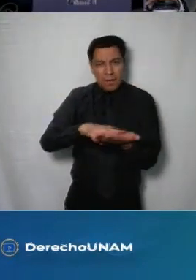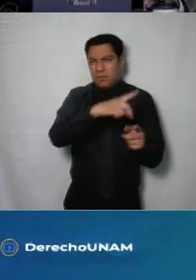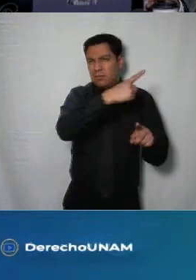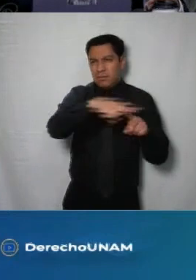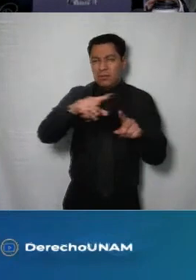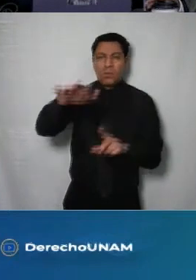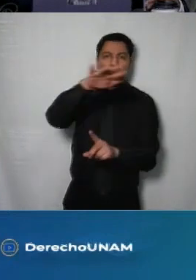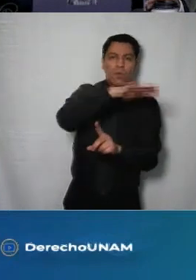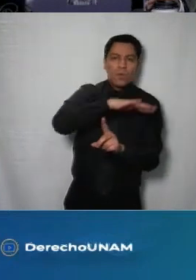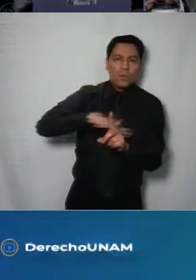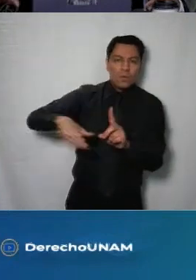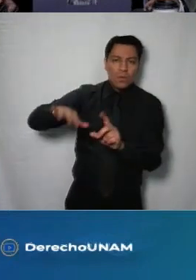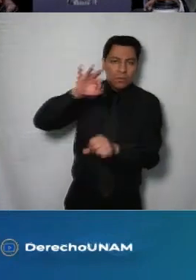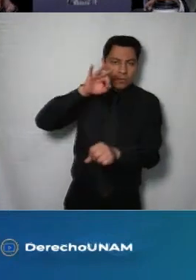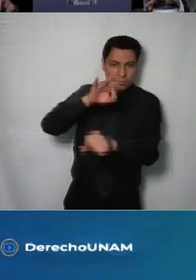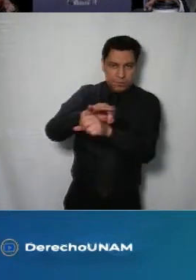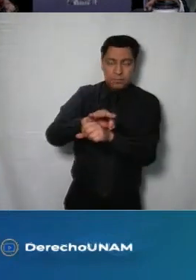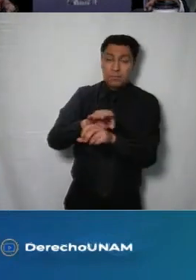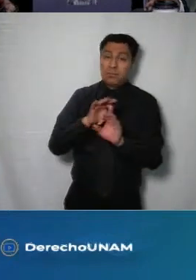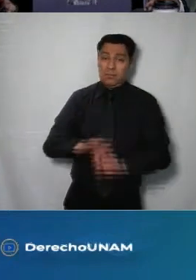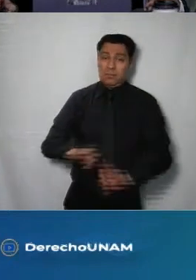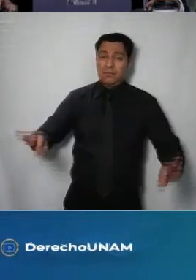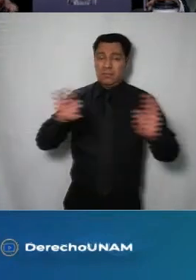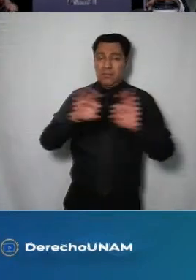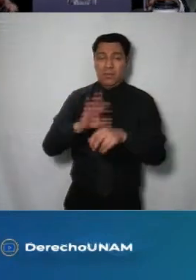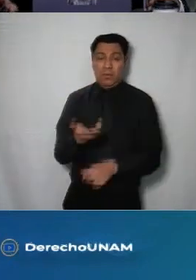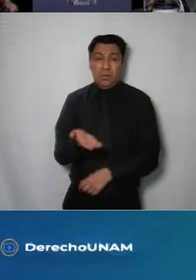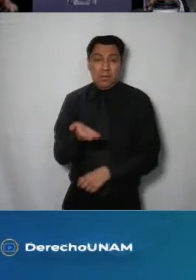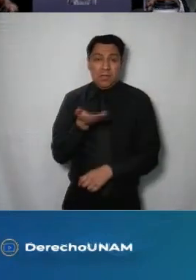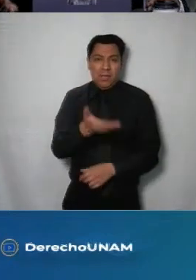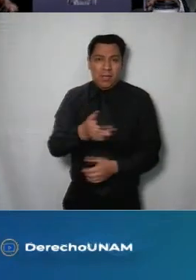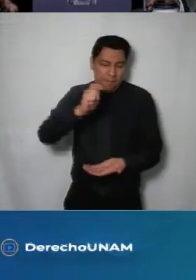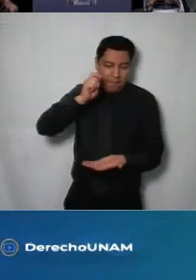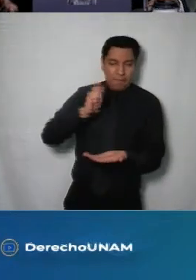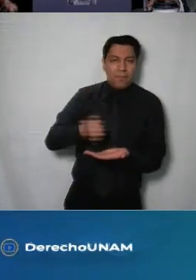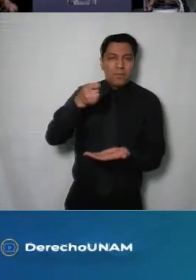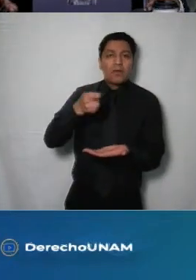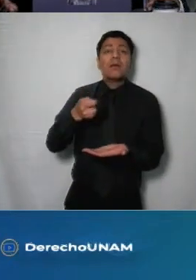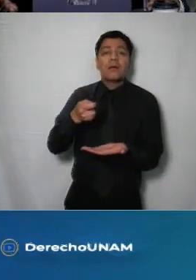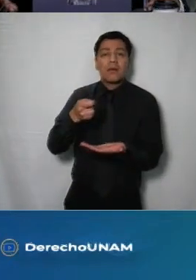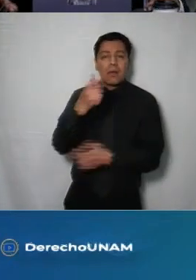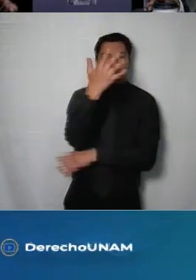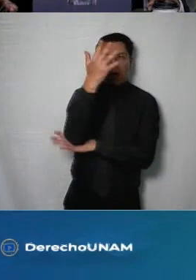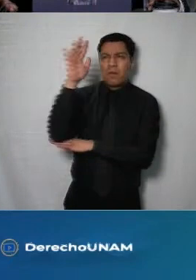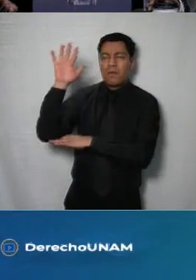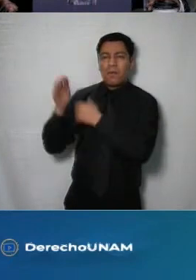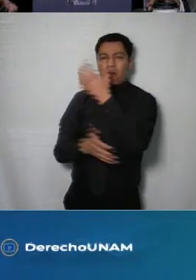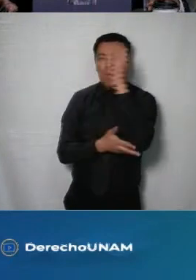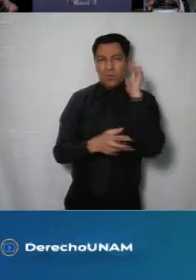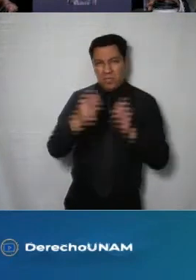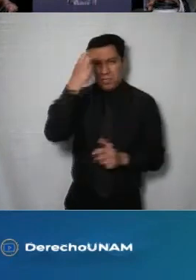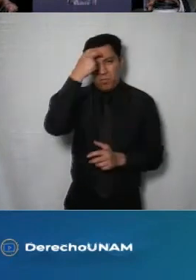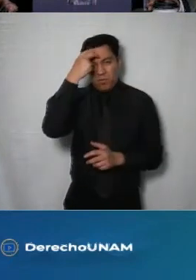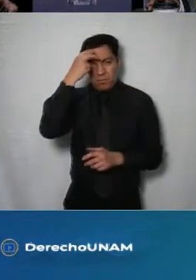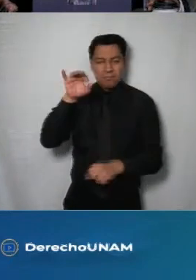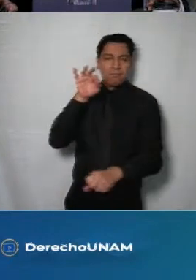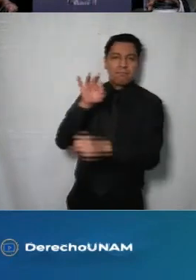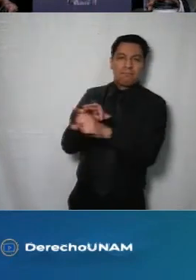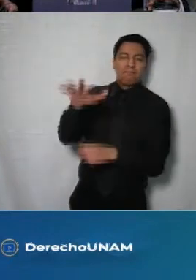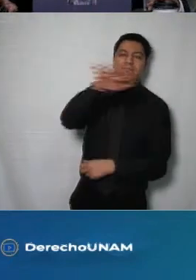consideramos es relevante porque se está solicitando el decreto por el cual se declara área natural protegida